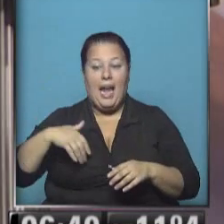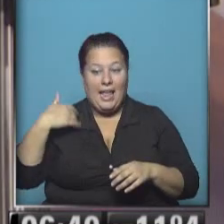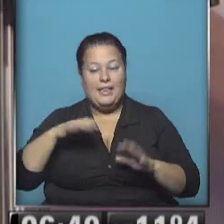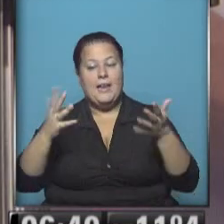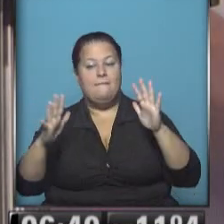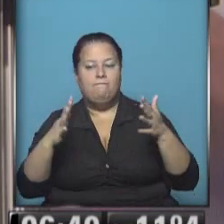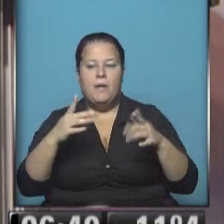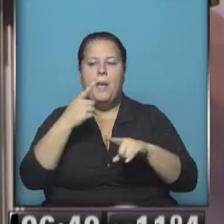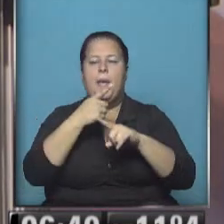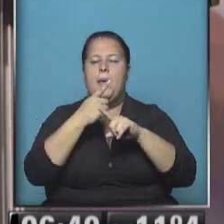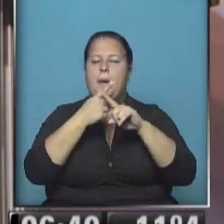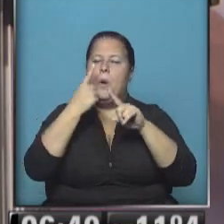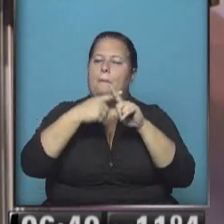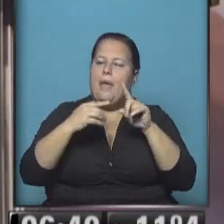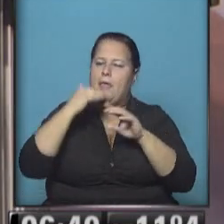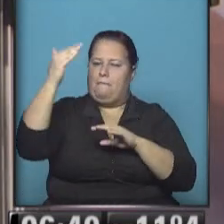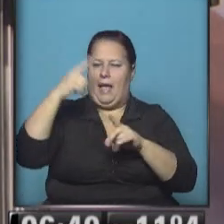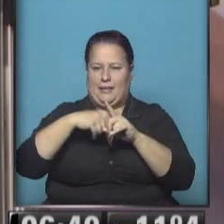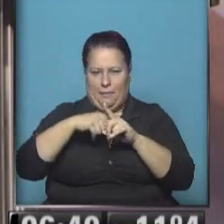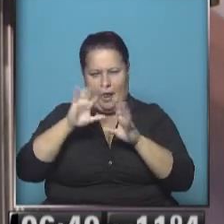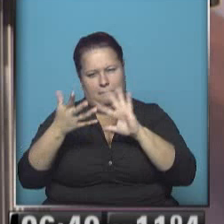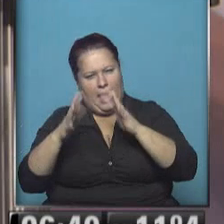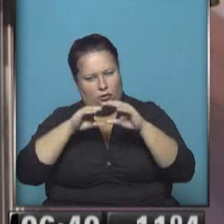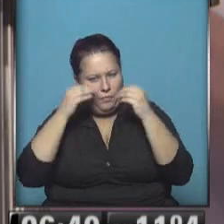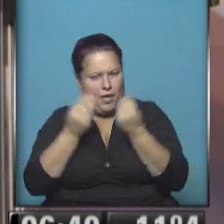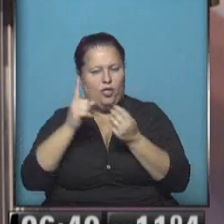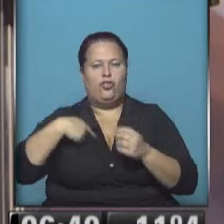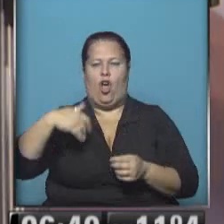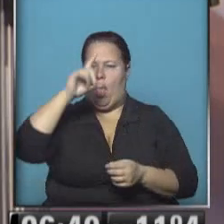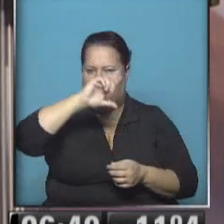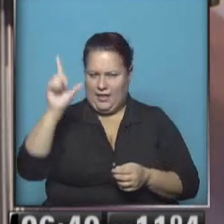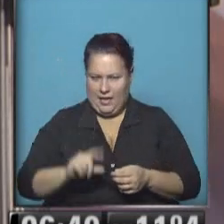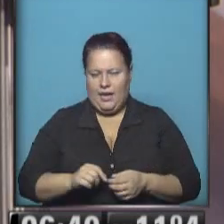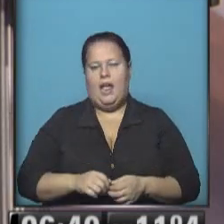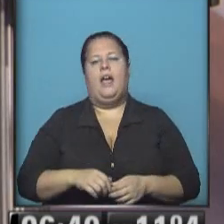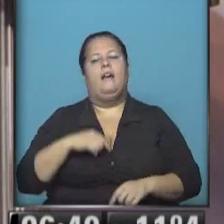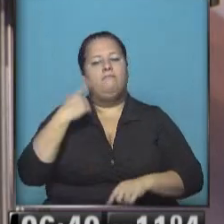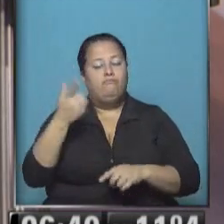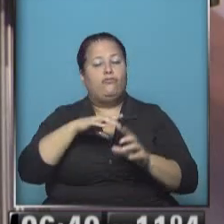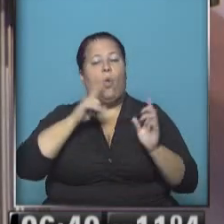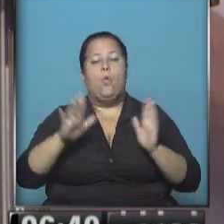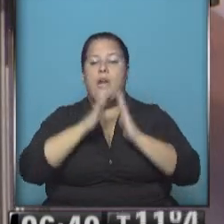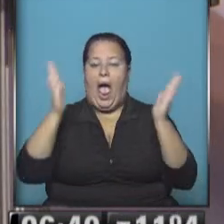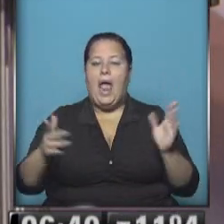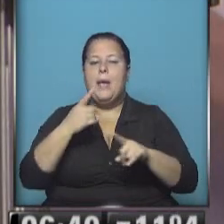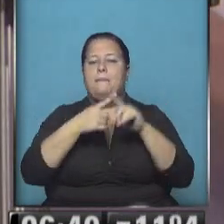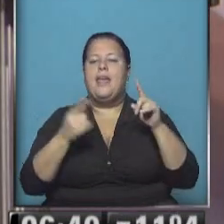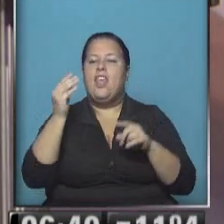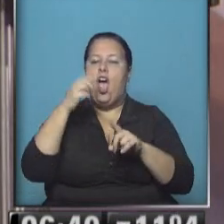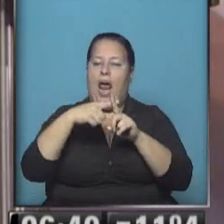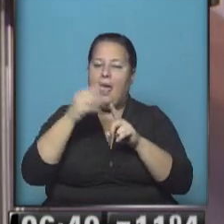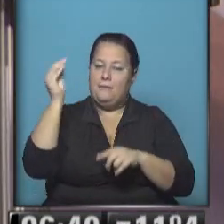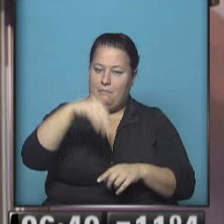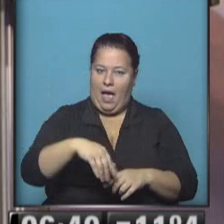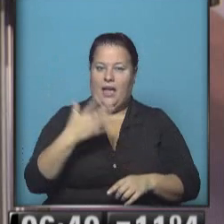promedio casi medio grado más la temperatura en promedio en todo el país, ¿eh? Y considerando todo el año casi medio grado más,